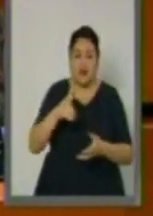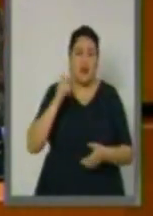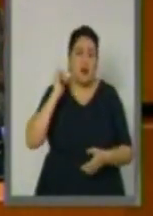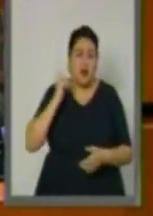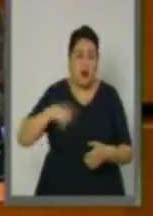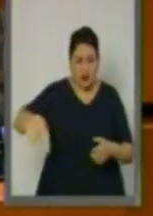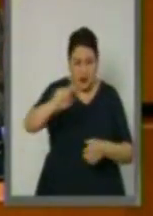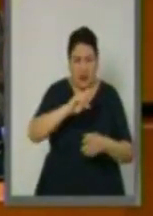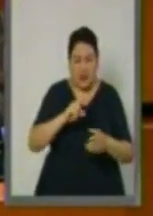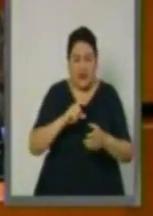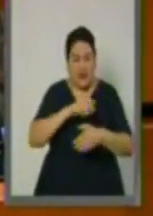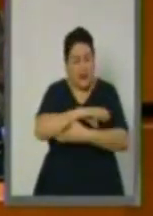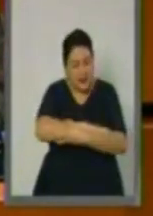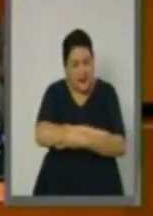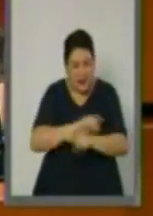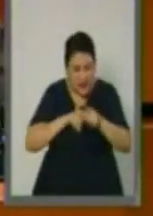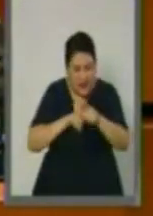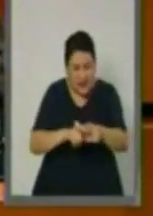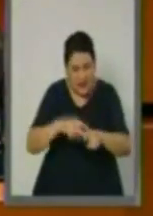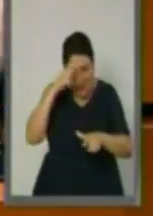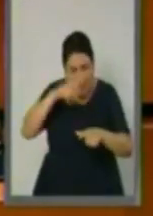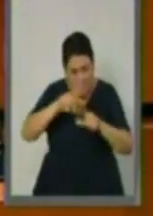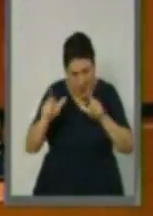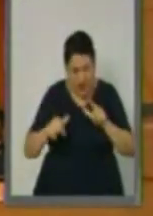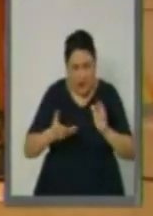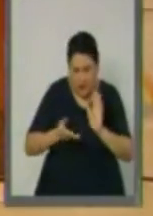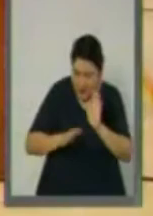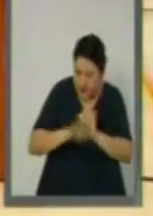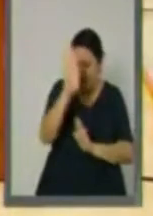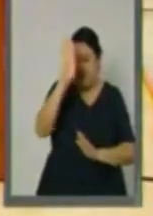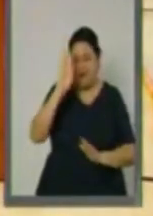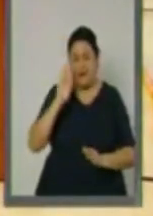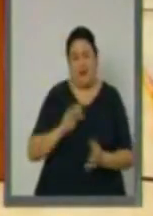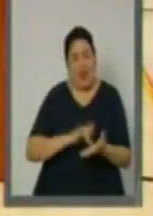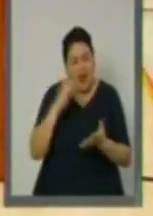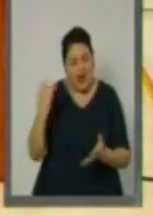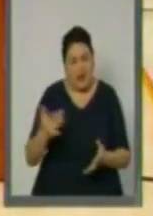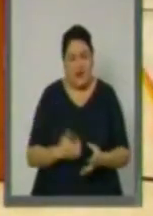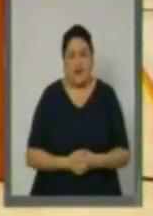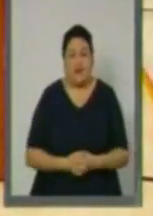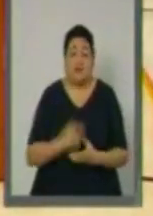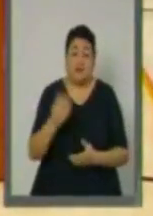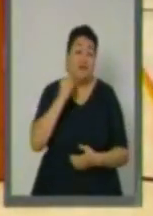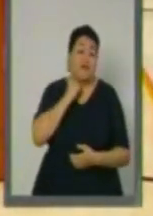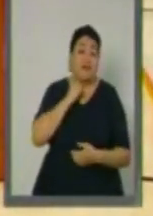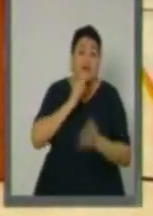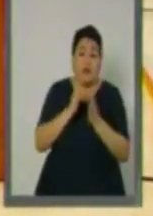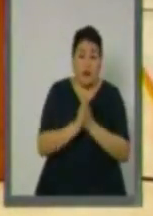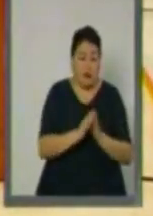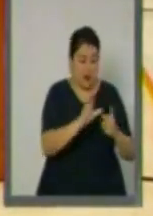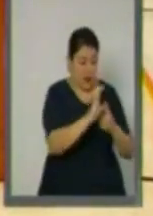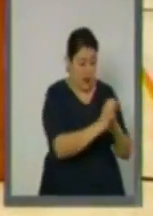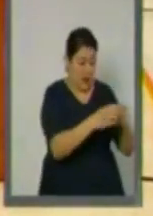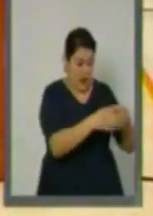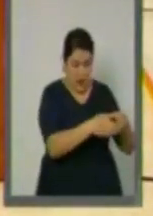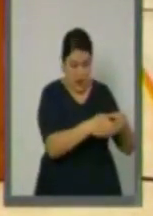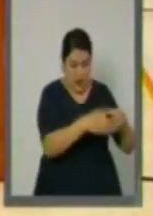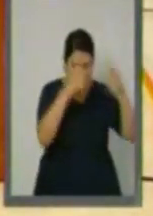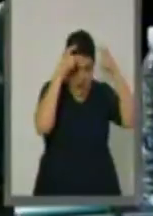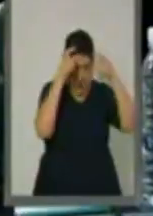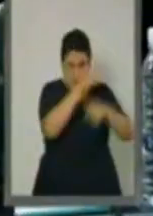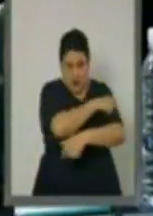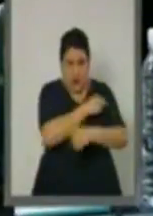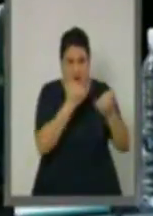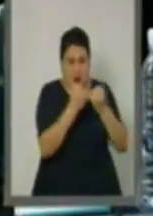solidaridad sigan moviendo a México. Gracias. Gracias, Senadora Turnes, y a las Comisiones Unidas de Protección Civil y de